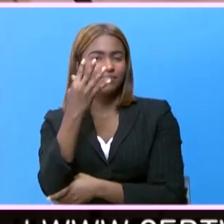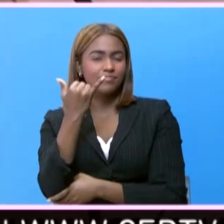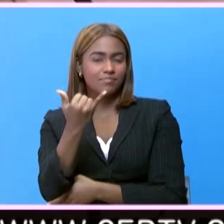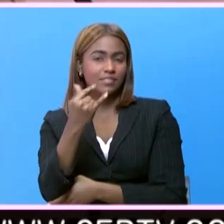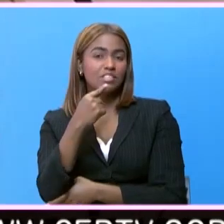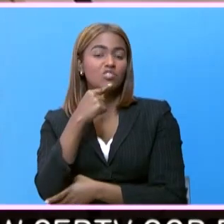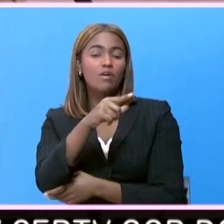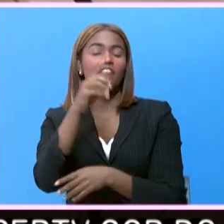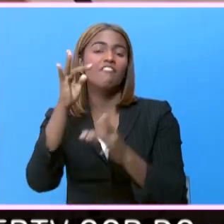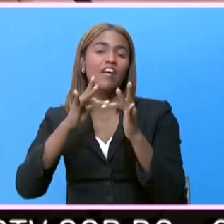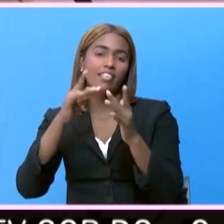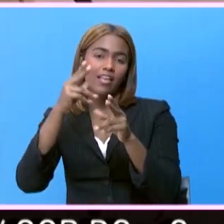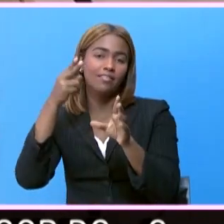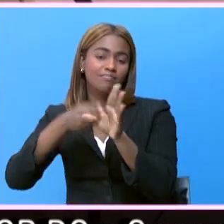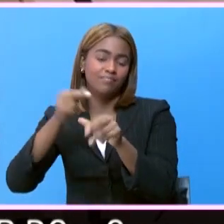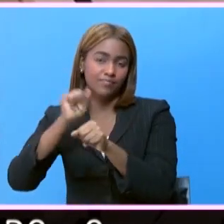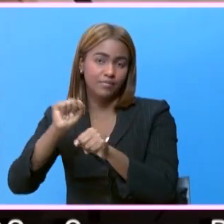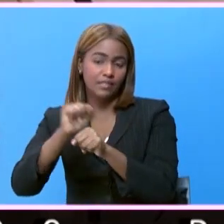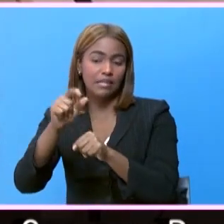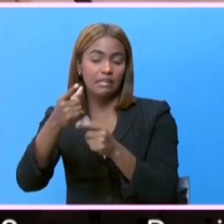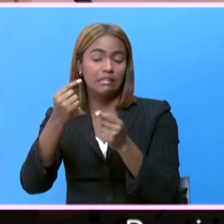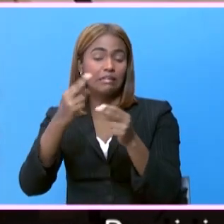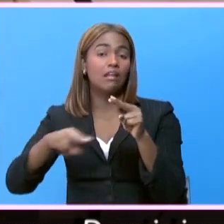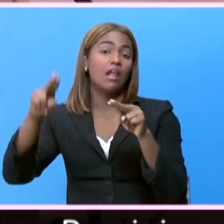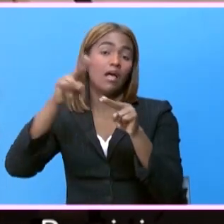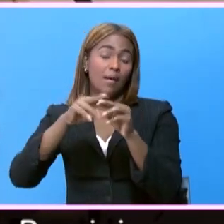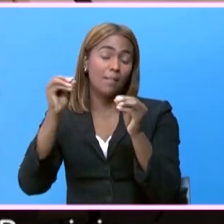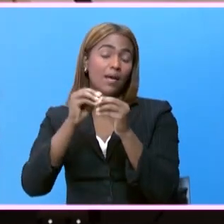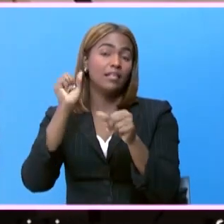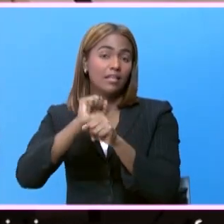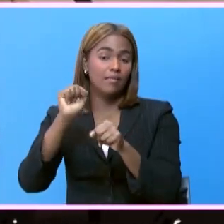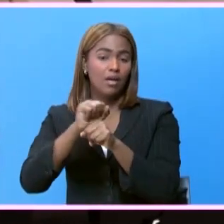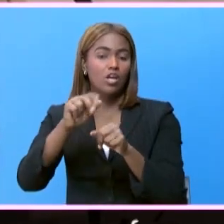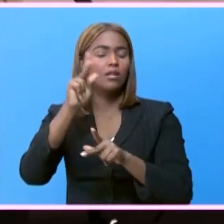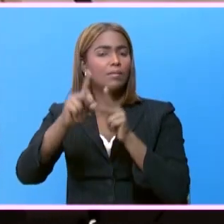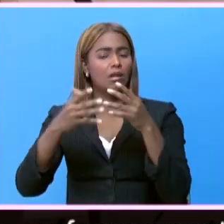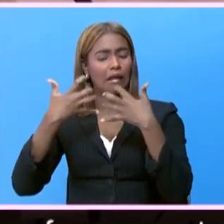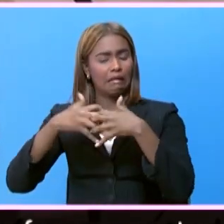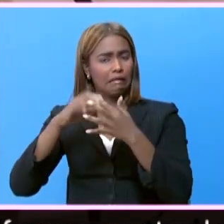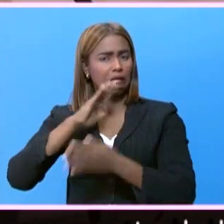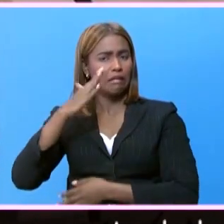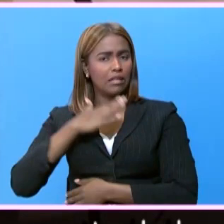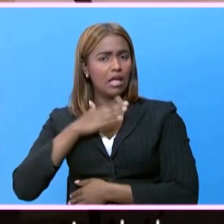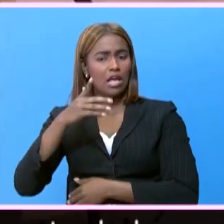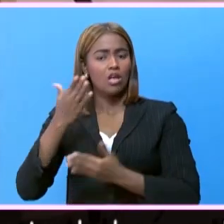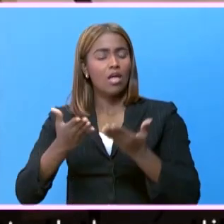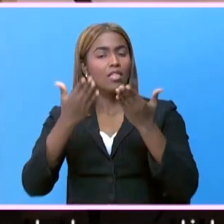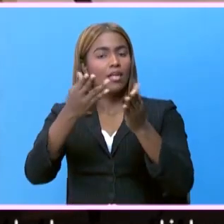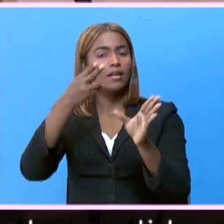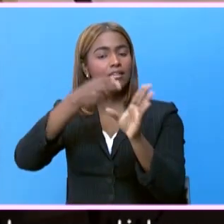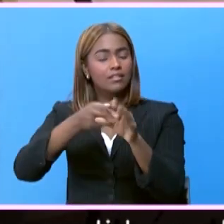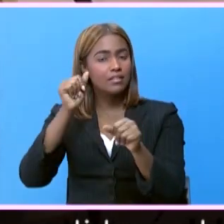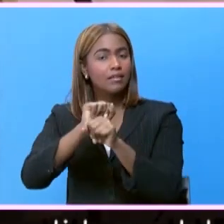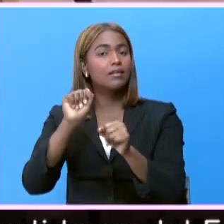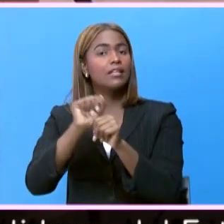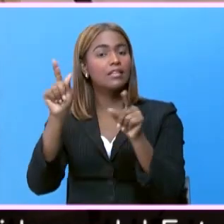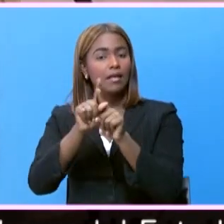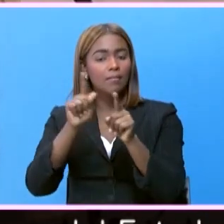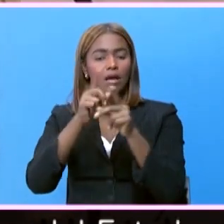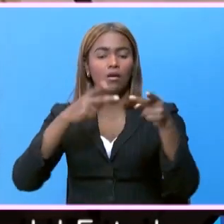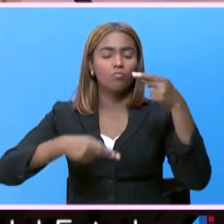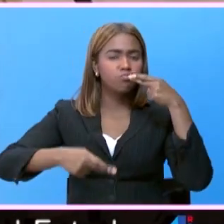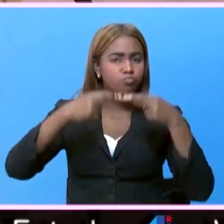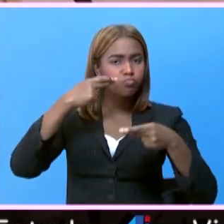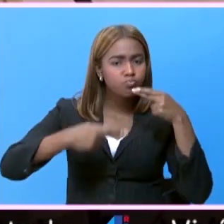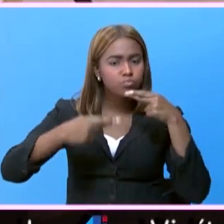son empleos. Y los empleos dinamizan nuestra economía. Son emprendedores que crean empleos también, restaurantes,